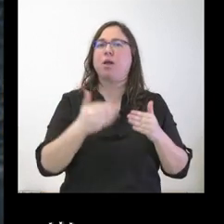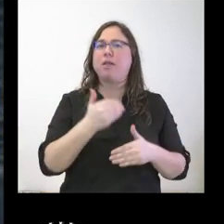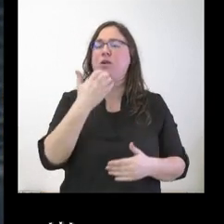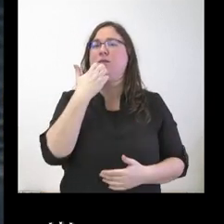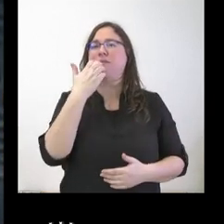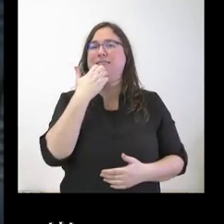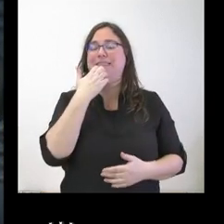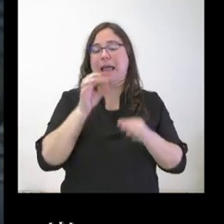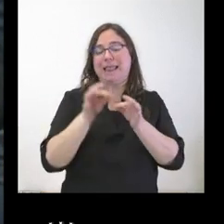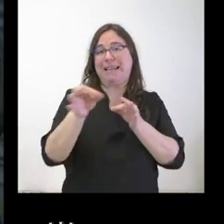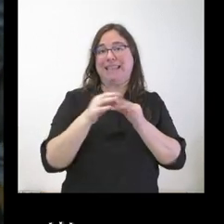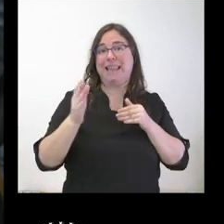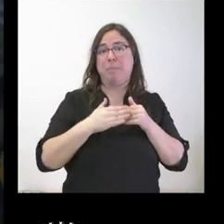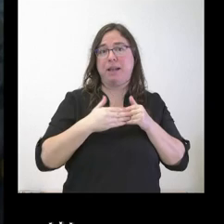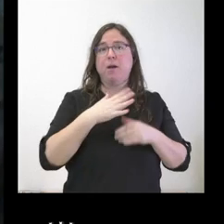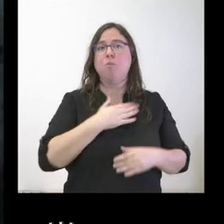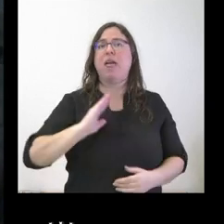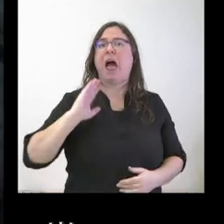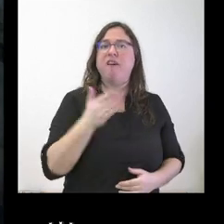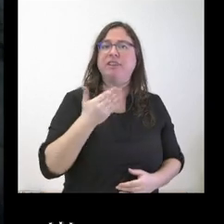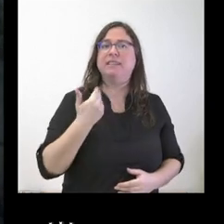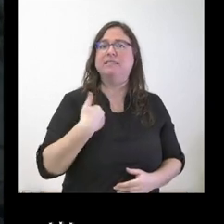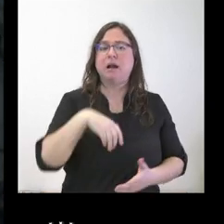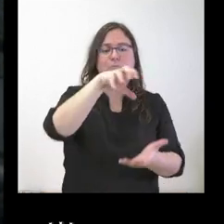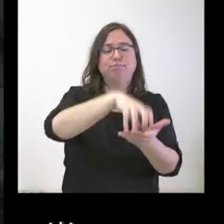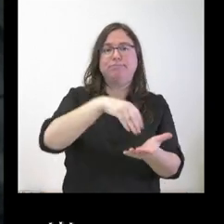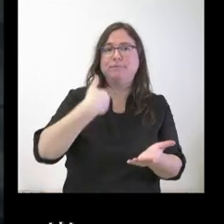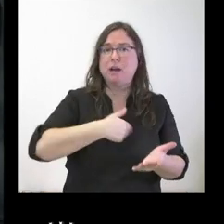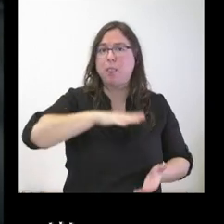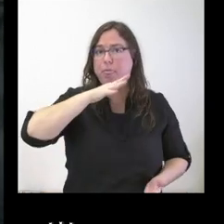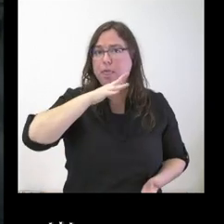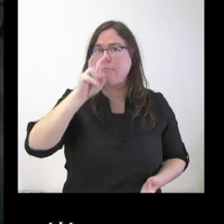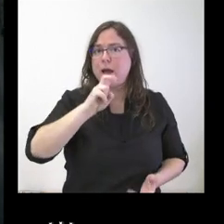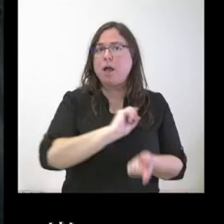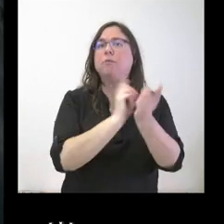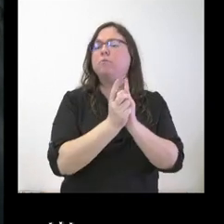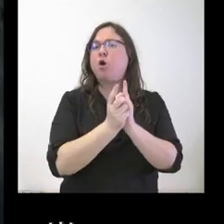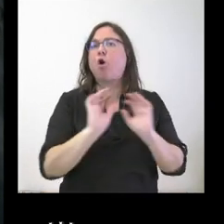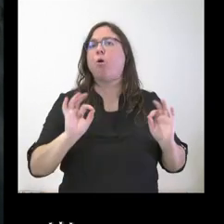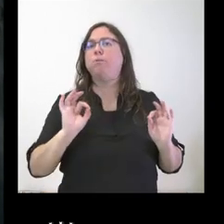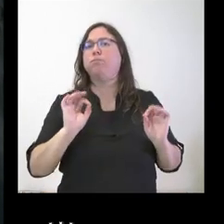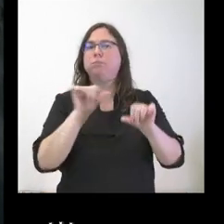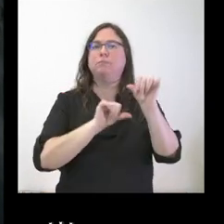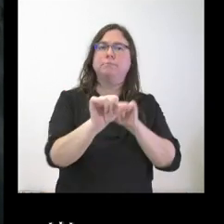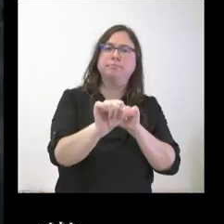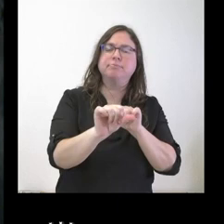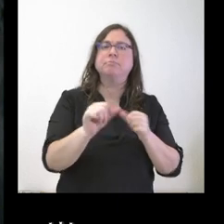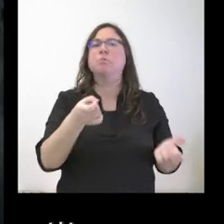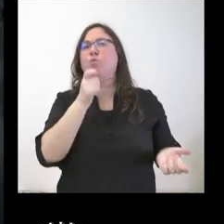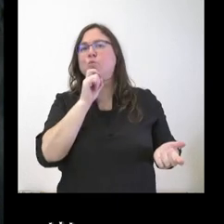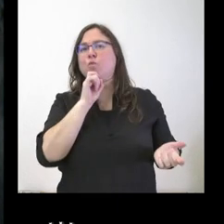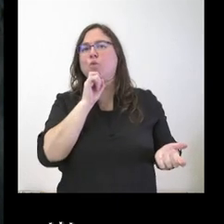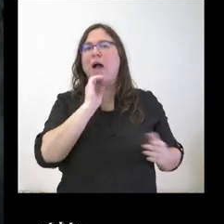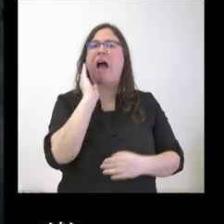distancias mínimas puede afectar a los establecimientos que ya están instalados o eso no tiene por qué